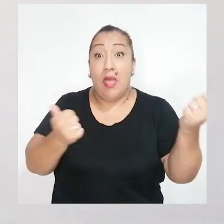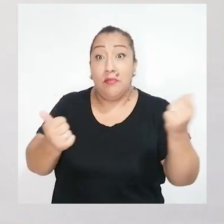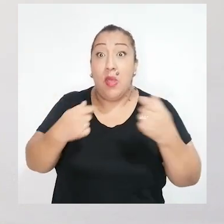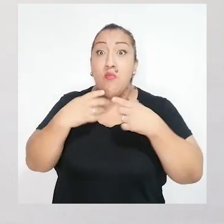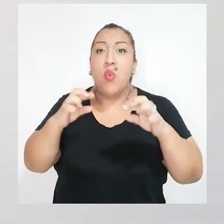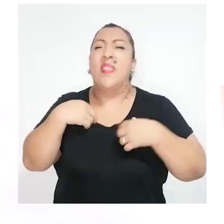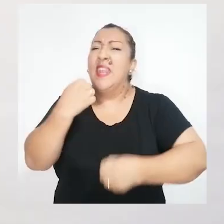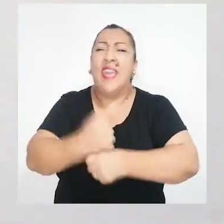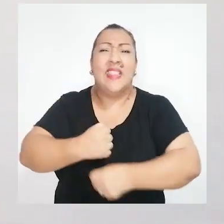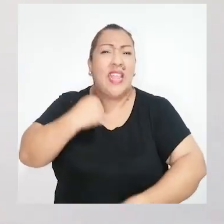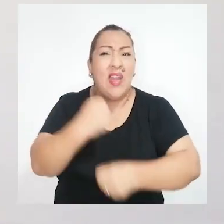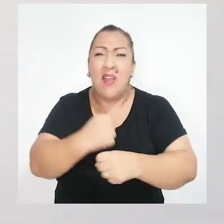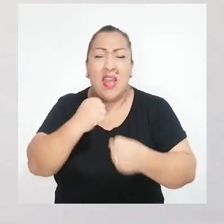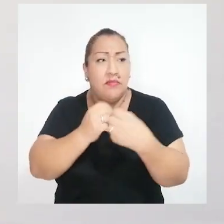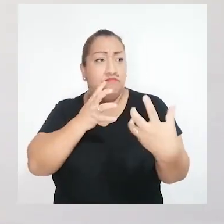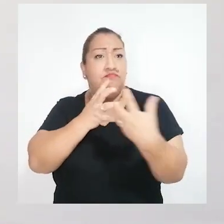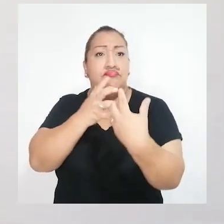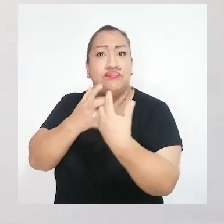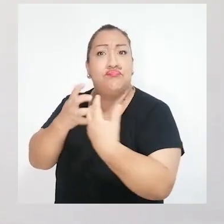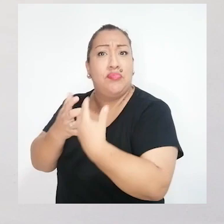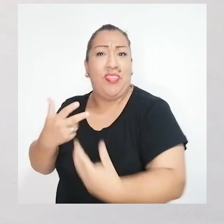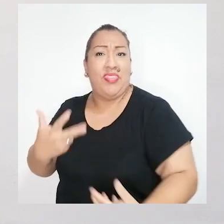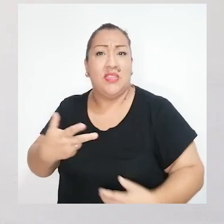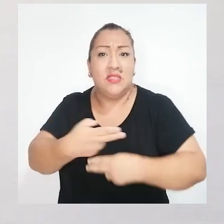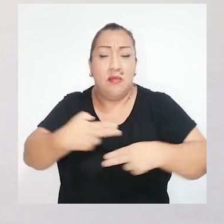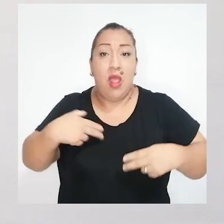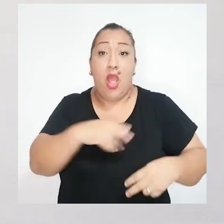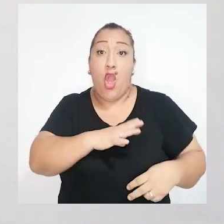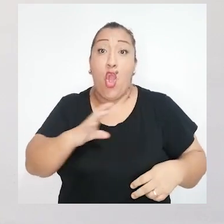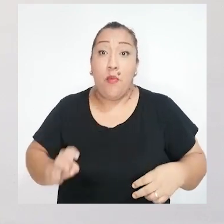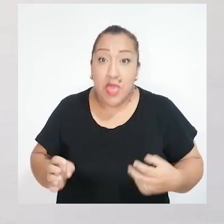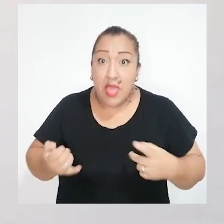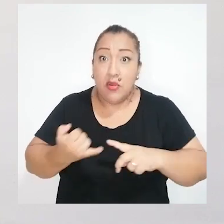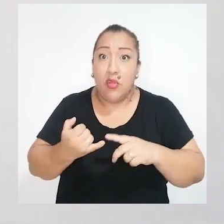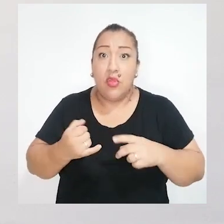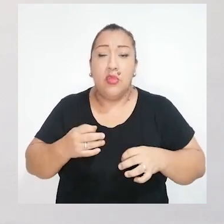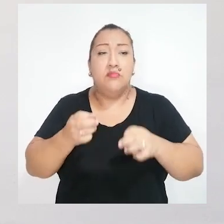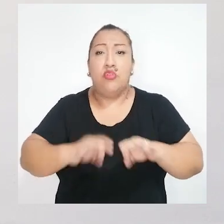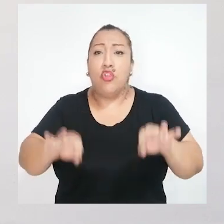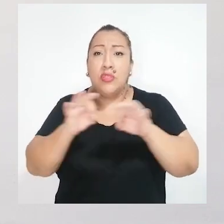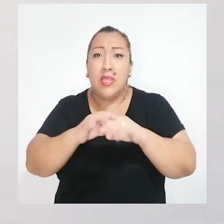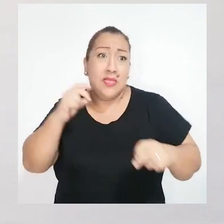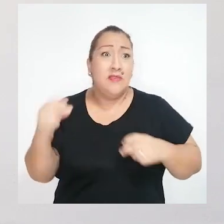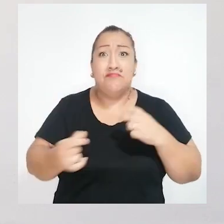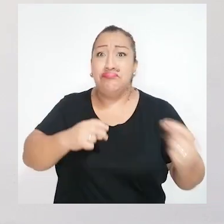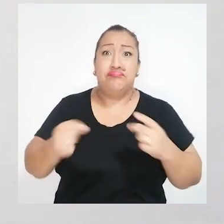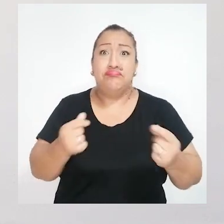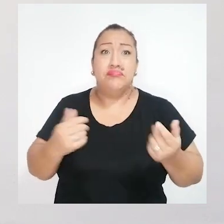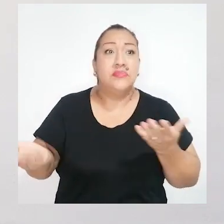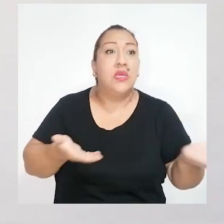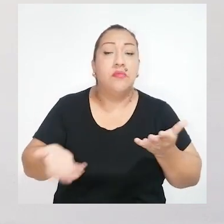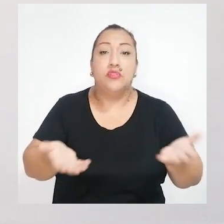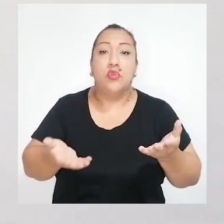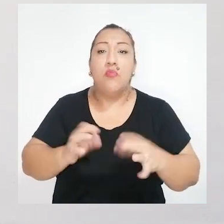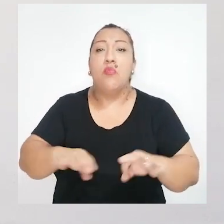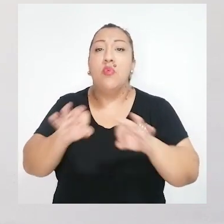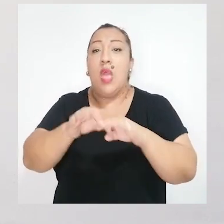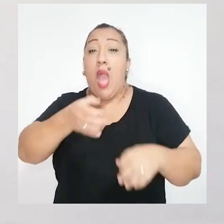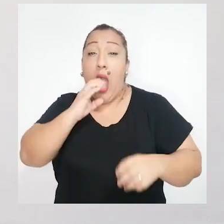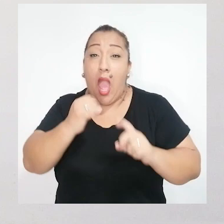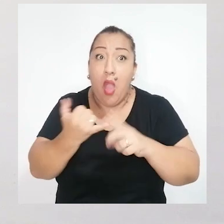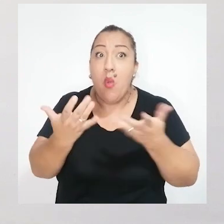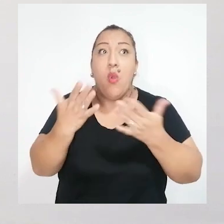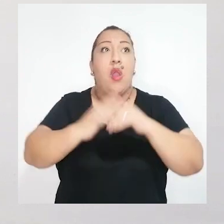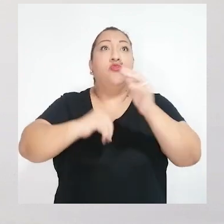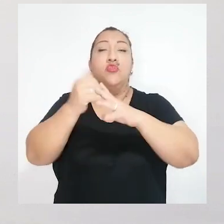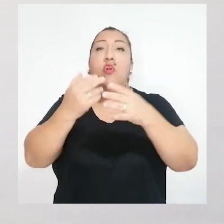fenómenos climatológicos. La administración pública tiene que trabajar de manera articulada en los tres niveles de gobierno y disponer de acciones inmediatas para restablecer